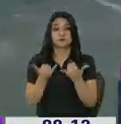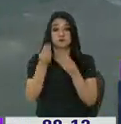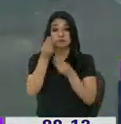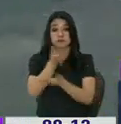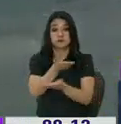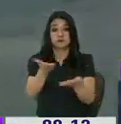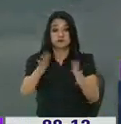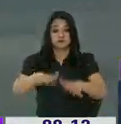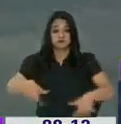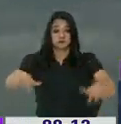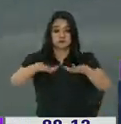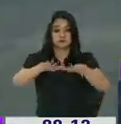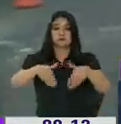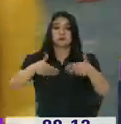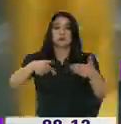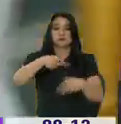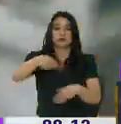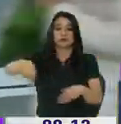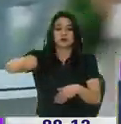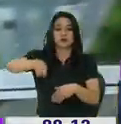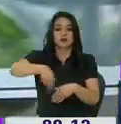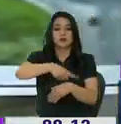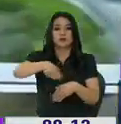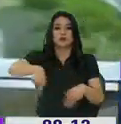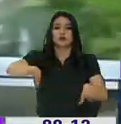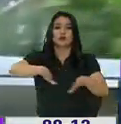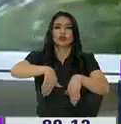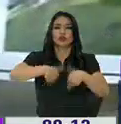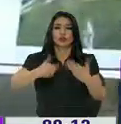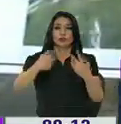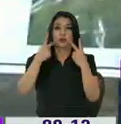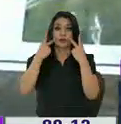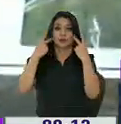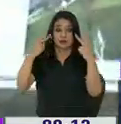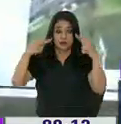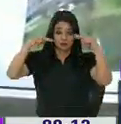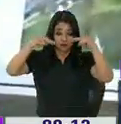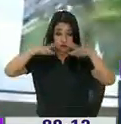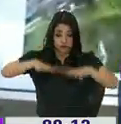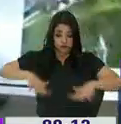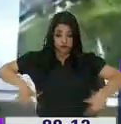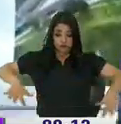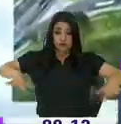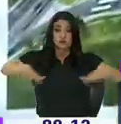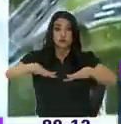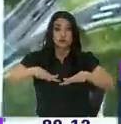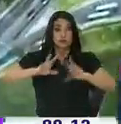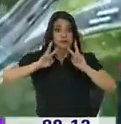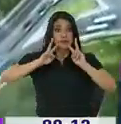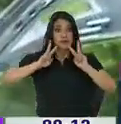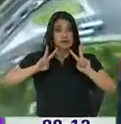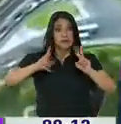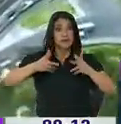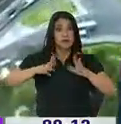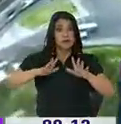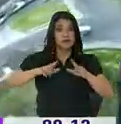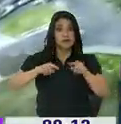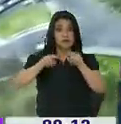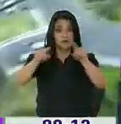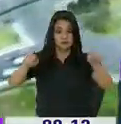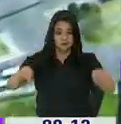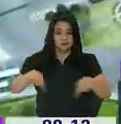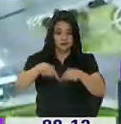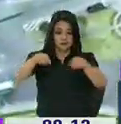de los mapas, cómo va a quedar aquí el Trébol, una vista desde la parte de arriba, se puede ver cómo aquí ya pueden ver las orejas del